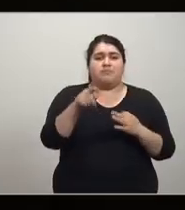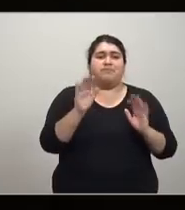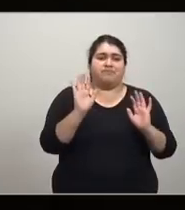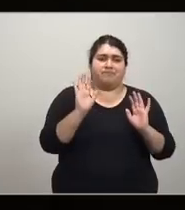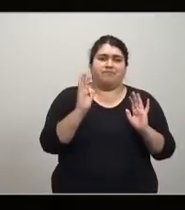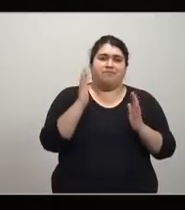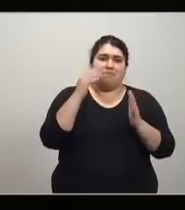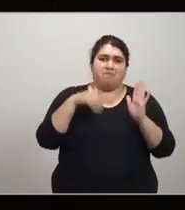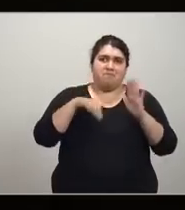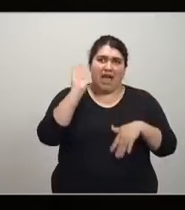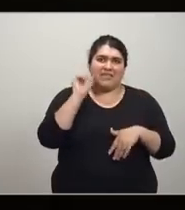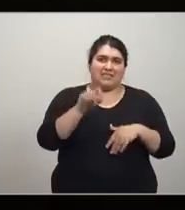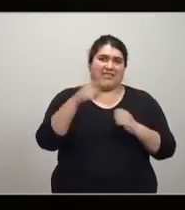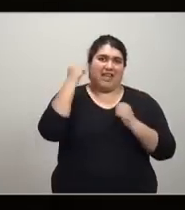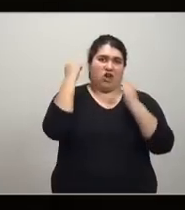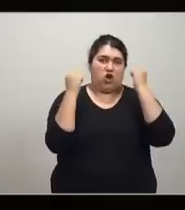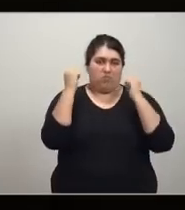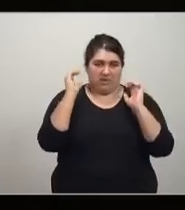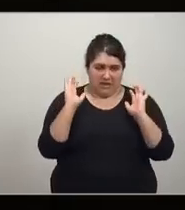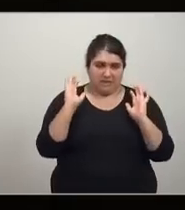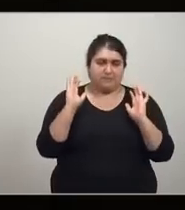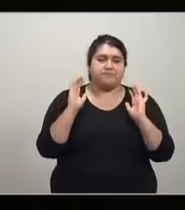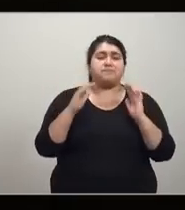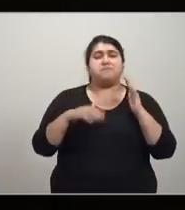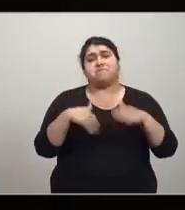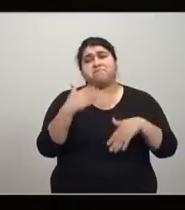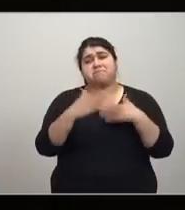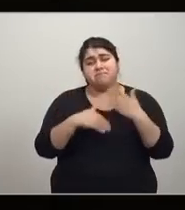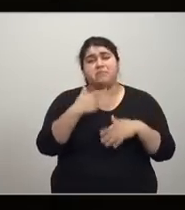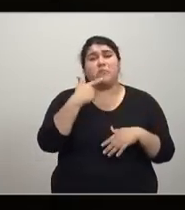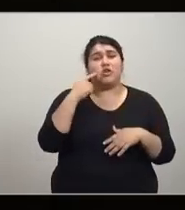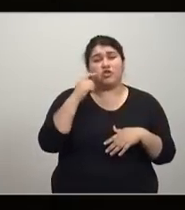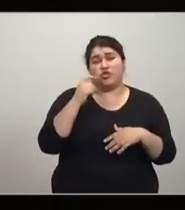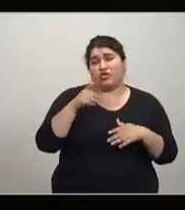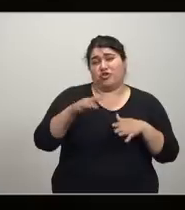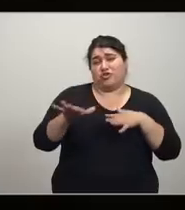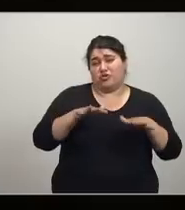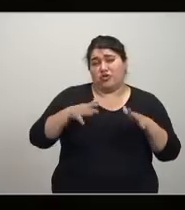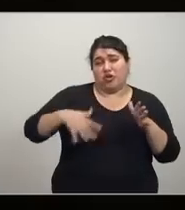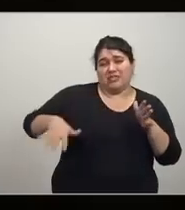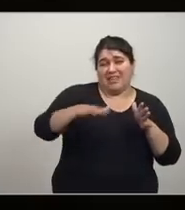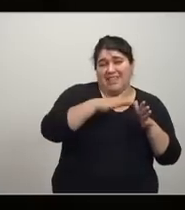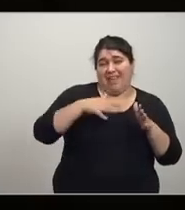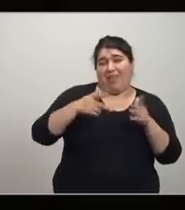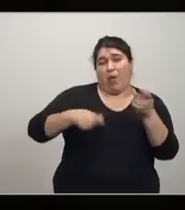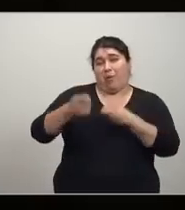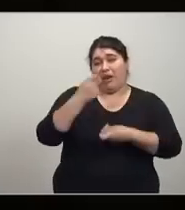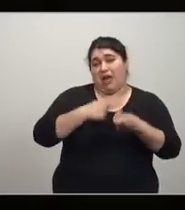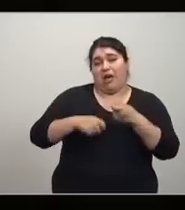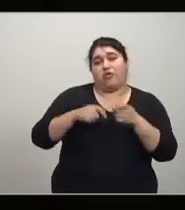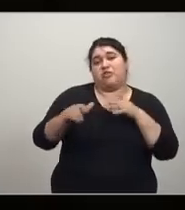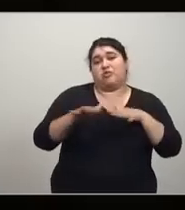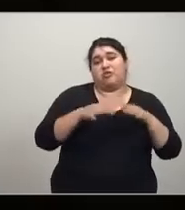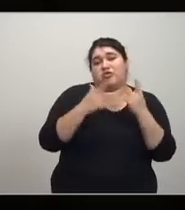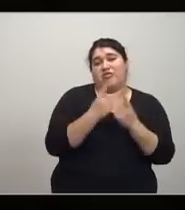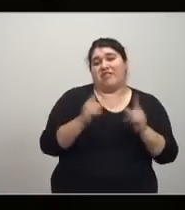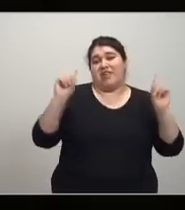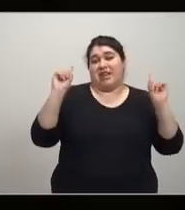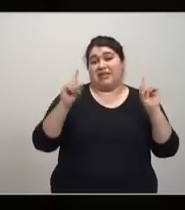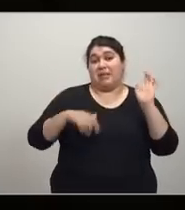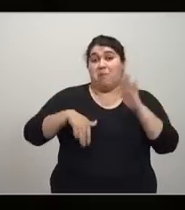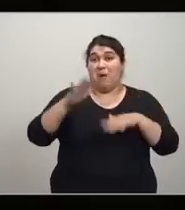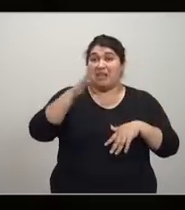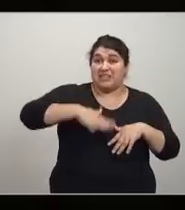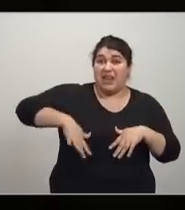hablando con mi hija acerca de economía a medida que surgieron las sociedades de mercado la religión pasó a un segundo plano la clase dominante